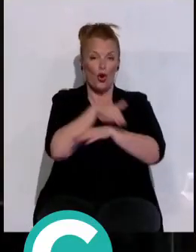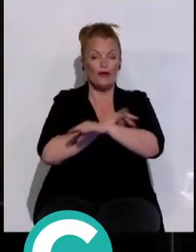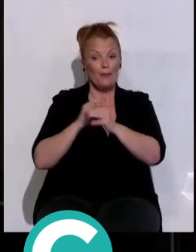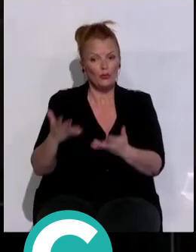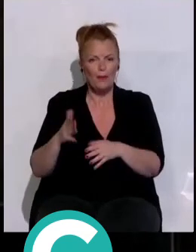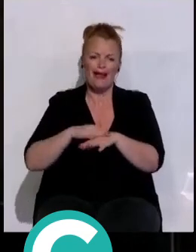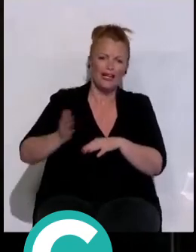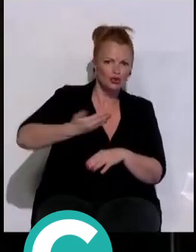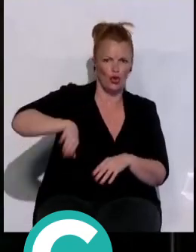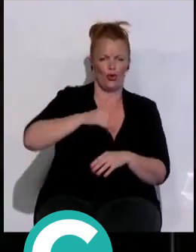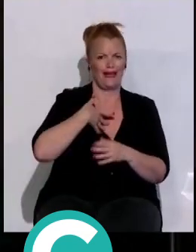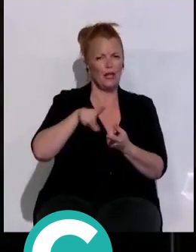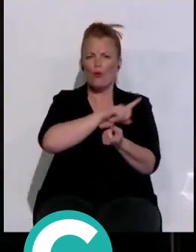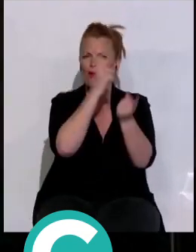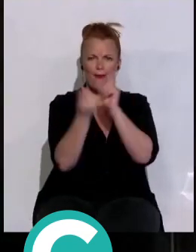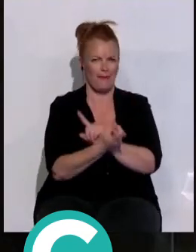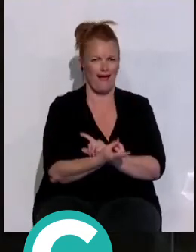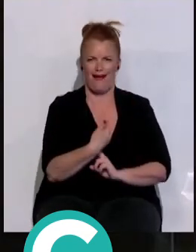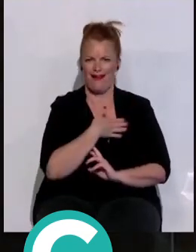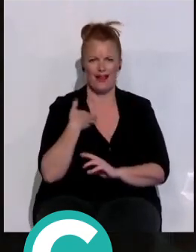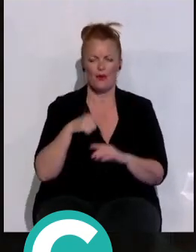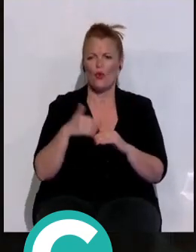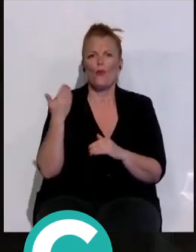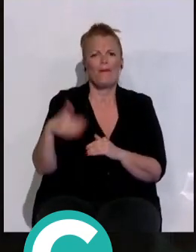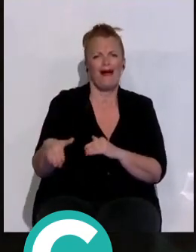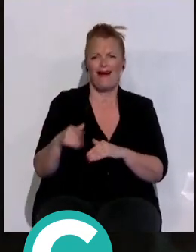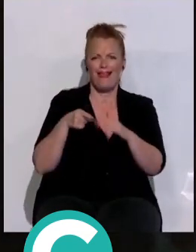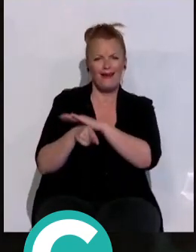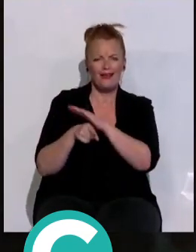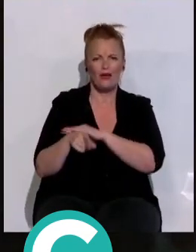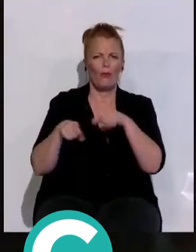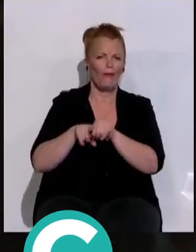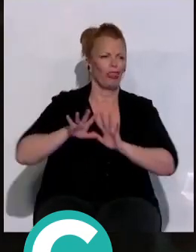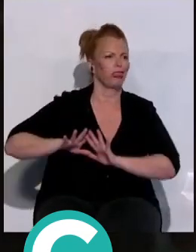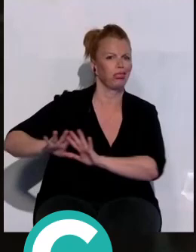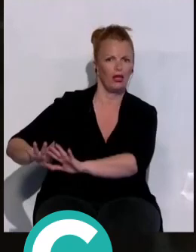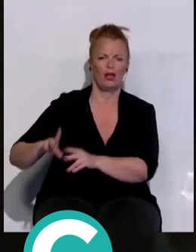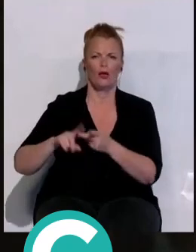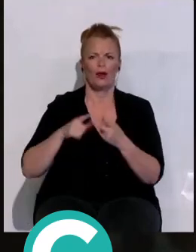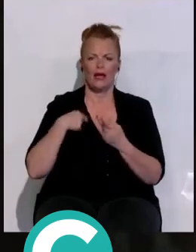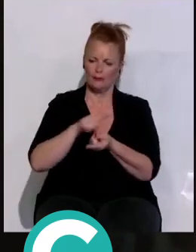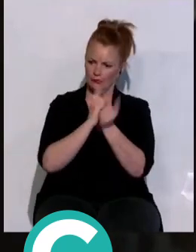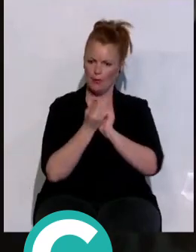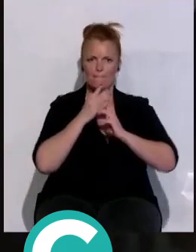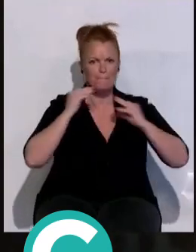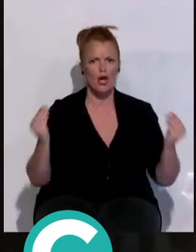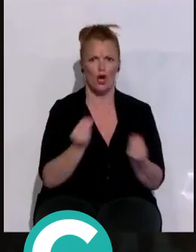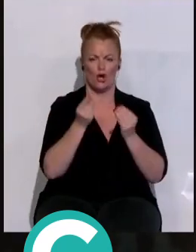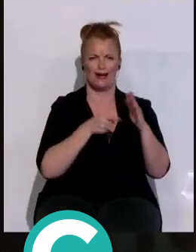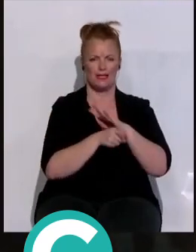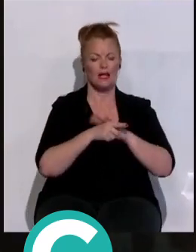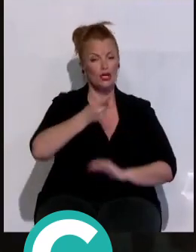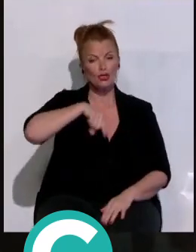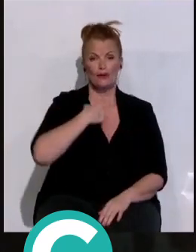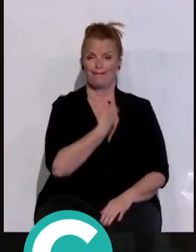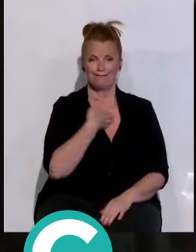Queremos cambiar la mala gestión, la dejadez, por una buena gestión. Eso es lo que